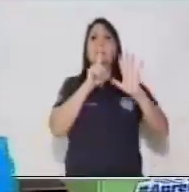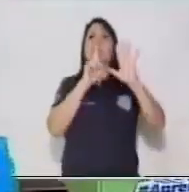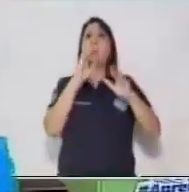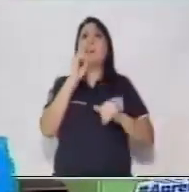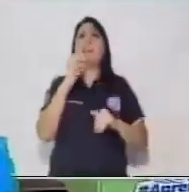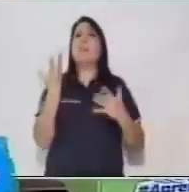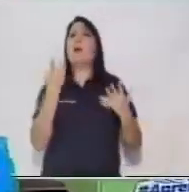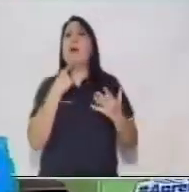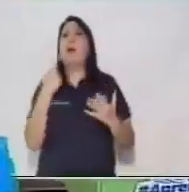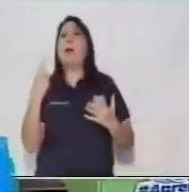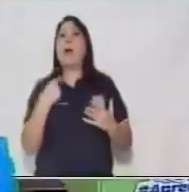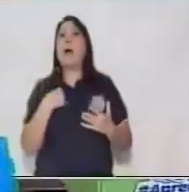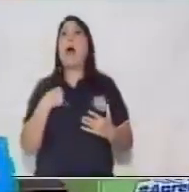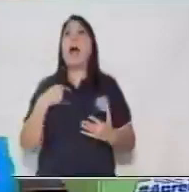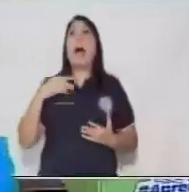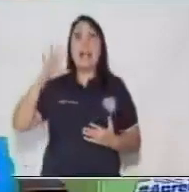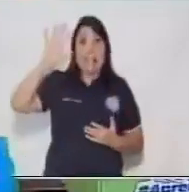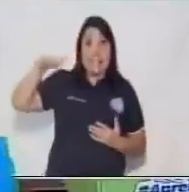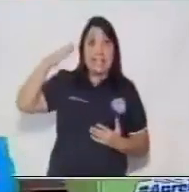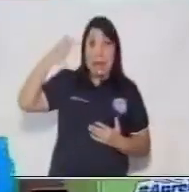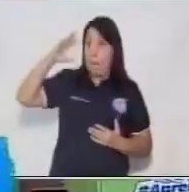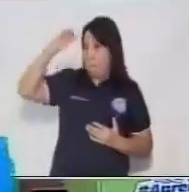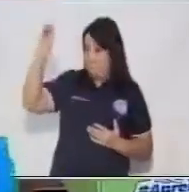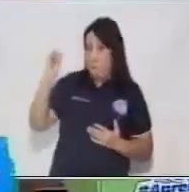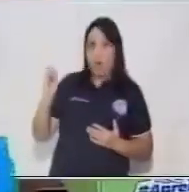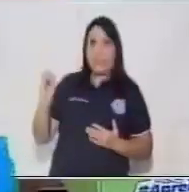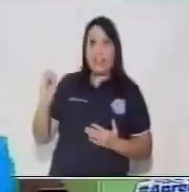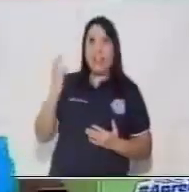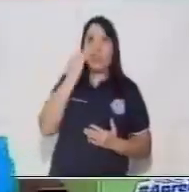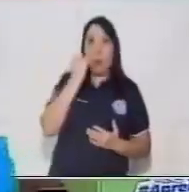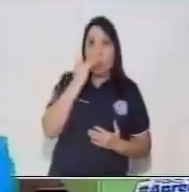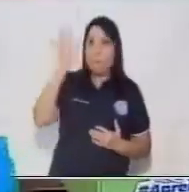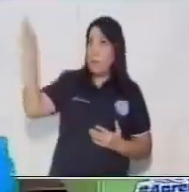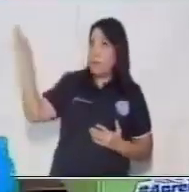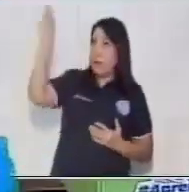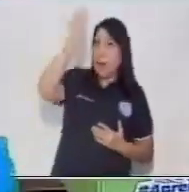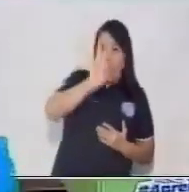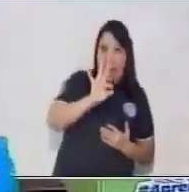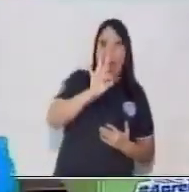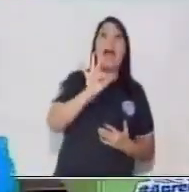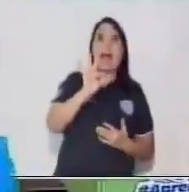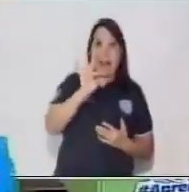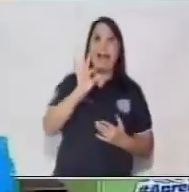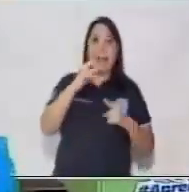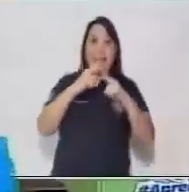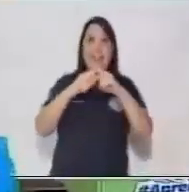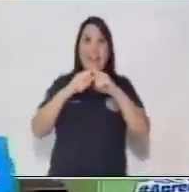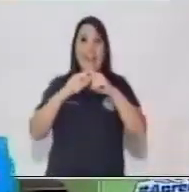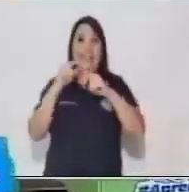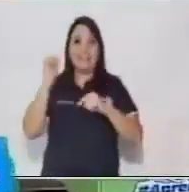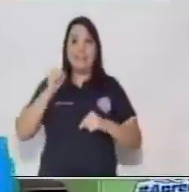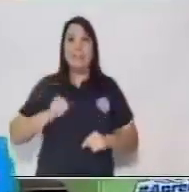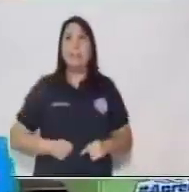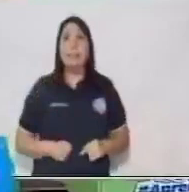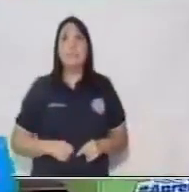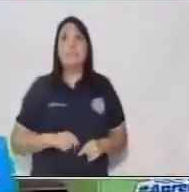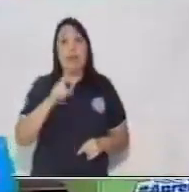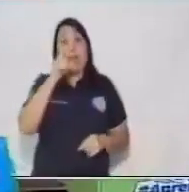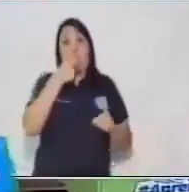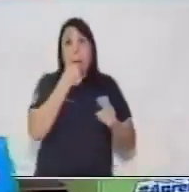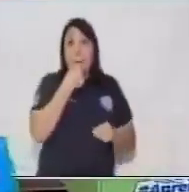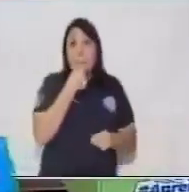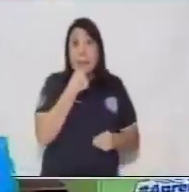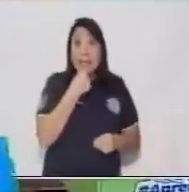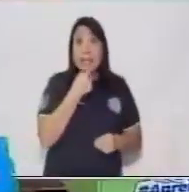60? Del 60% representado. La medicina, que era el 10%,